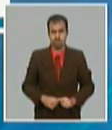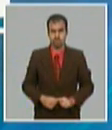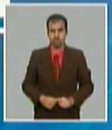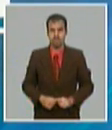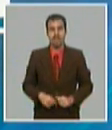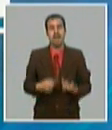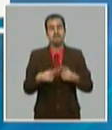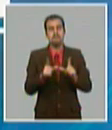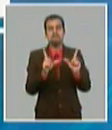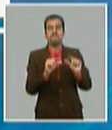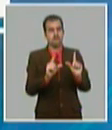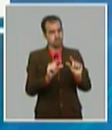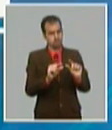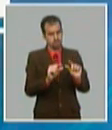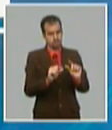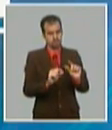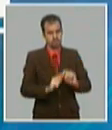menos